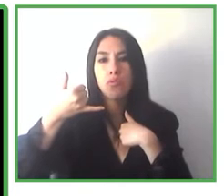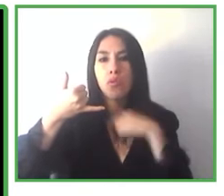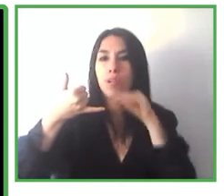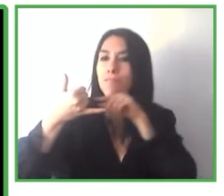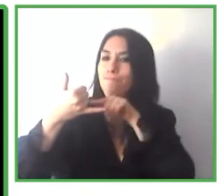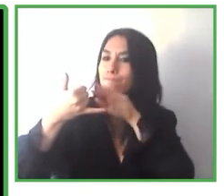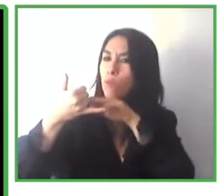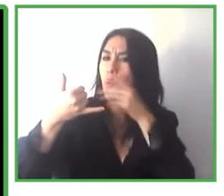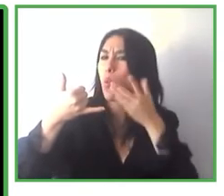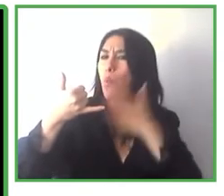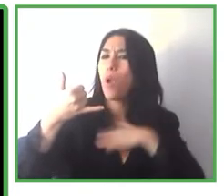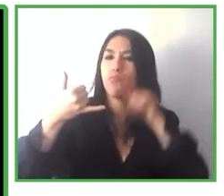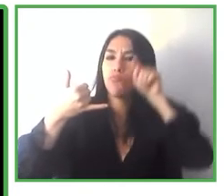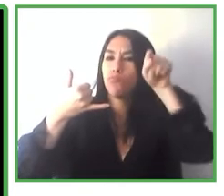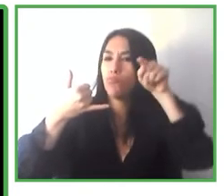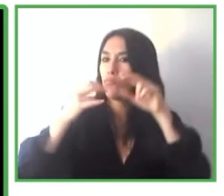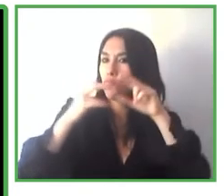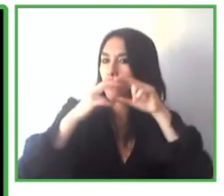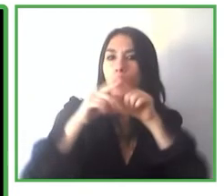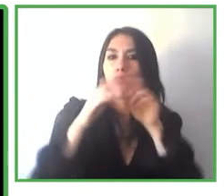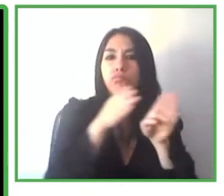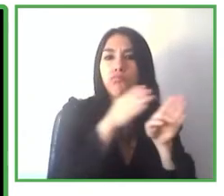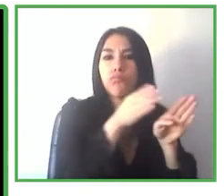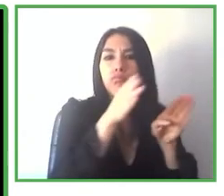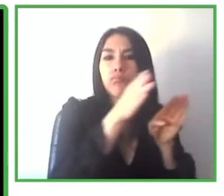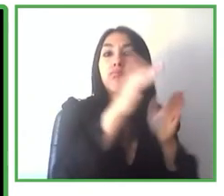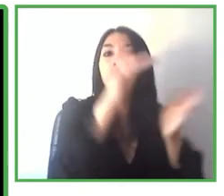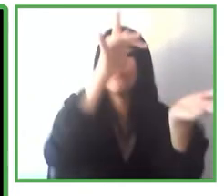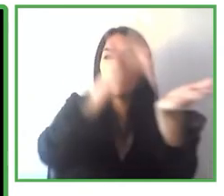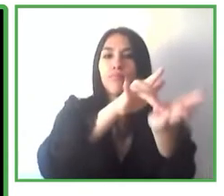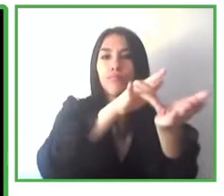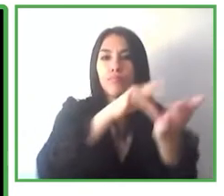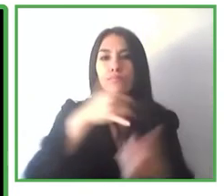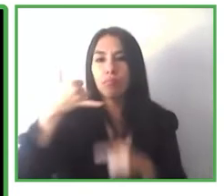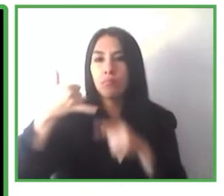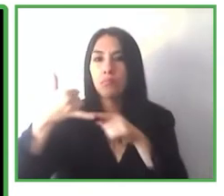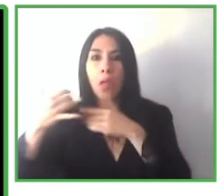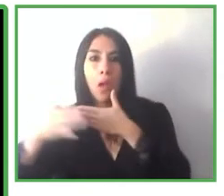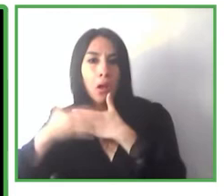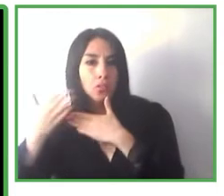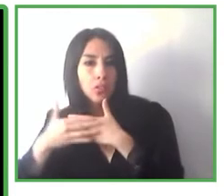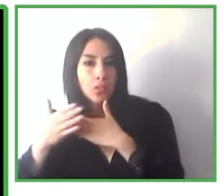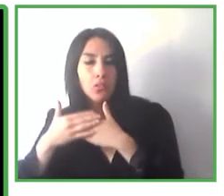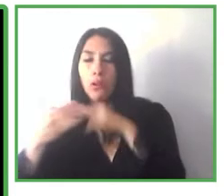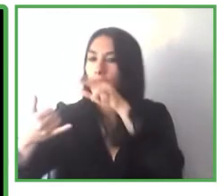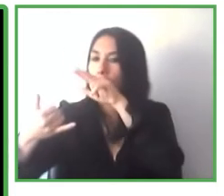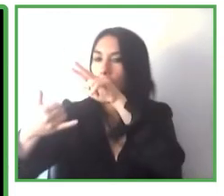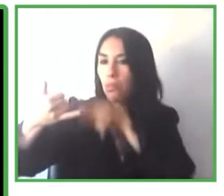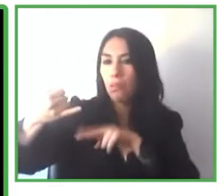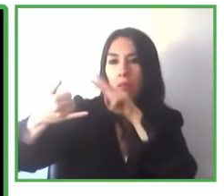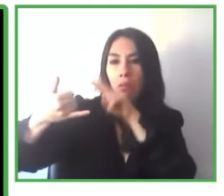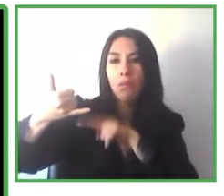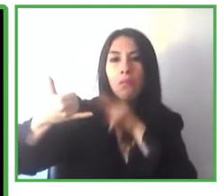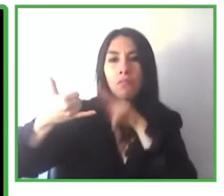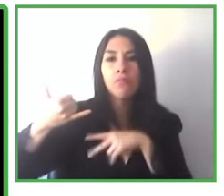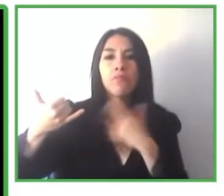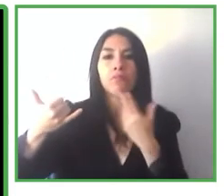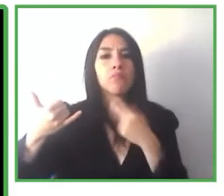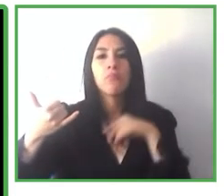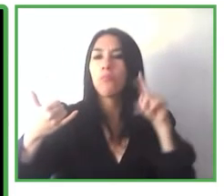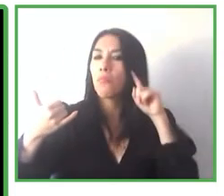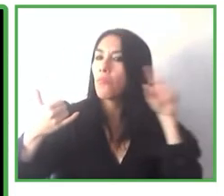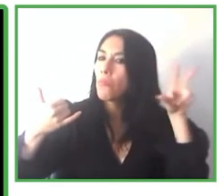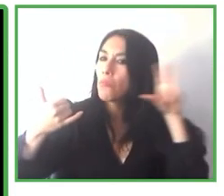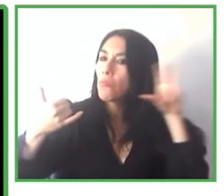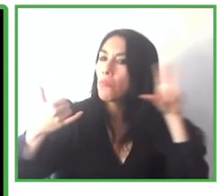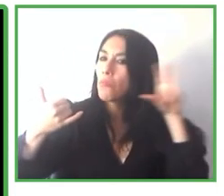de una forma sencilla e intuitiva leyendo la propia señalítica ya tengas discapacidad visual o tengas la posibilidad de ver o baja visión